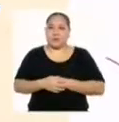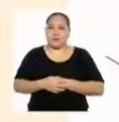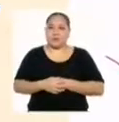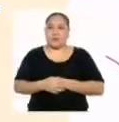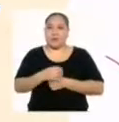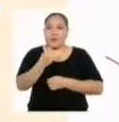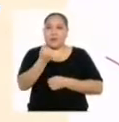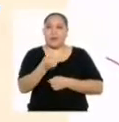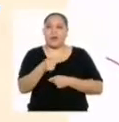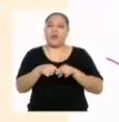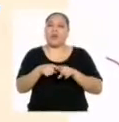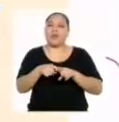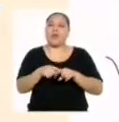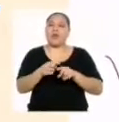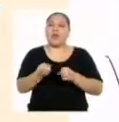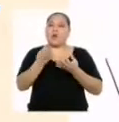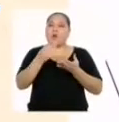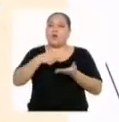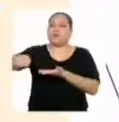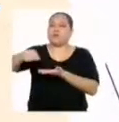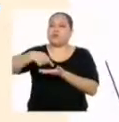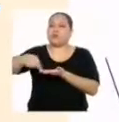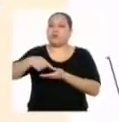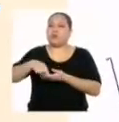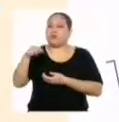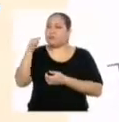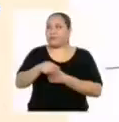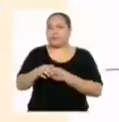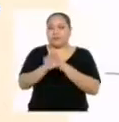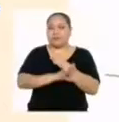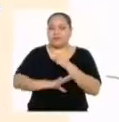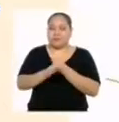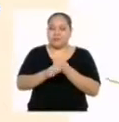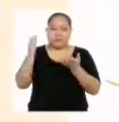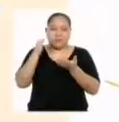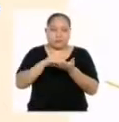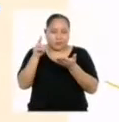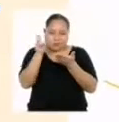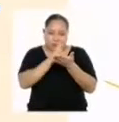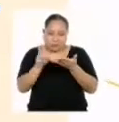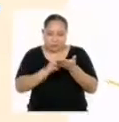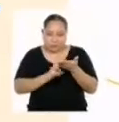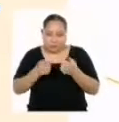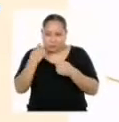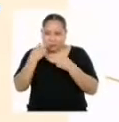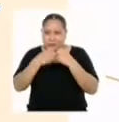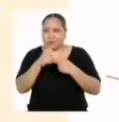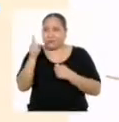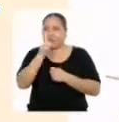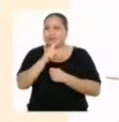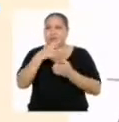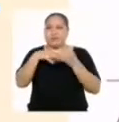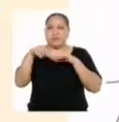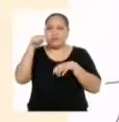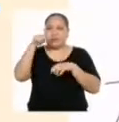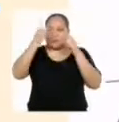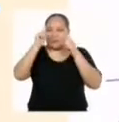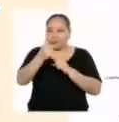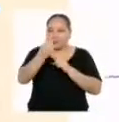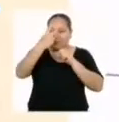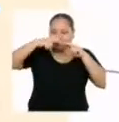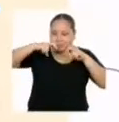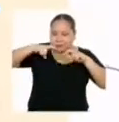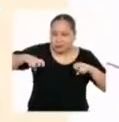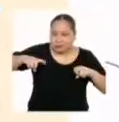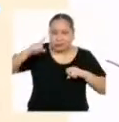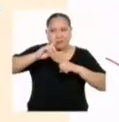envíos a domicilio que se realice. Realmente ha sido fundamental leer detenidamente la situación planteada. Si no hacíamos ese primer análisis